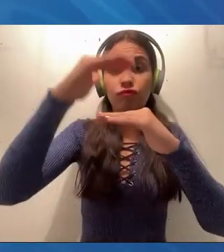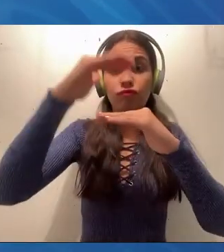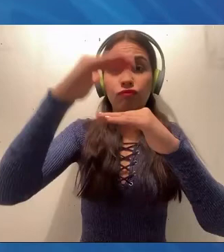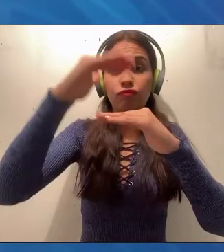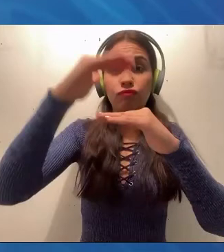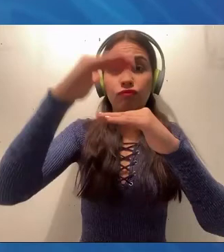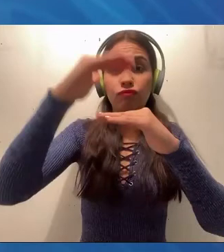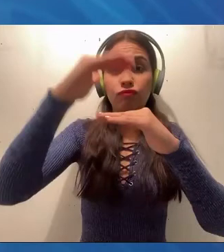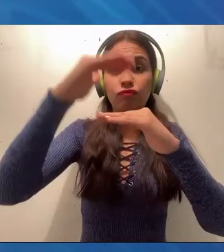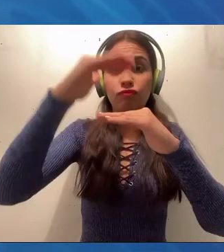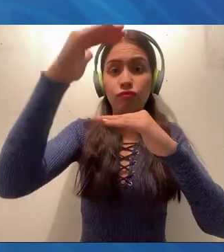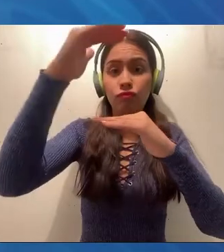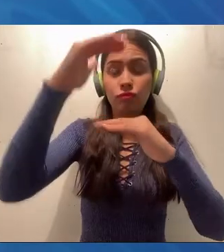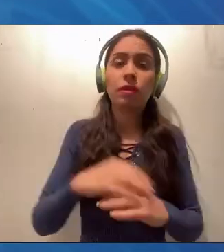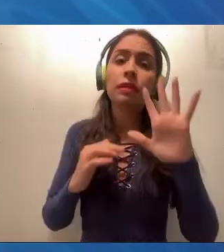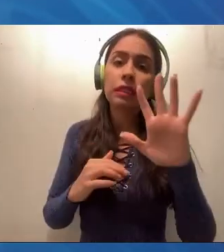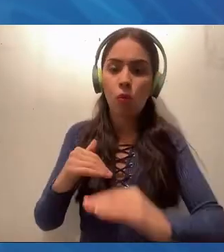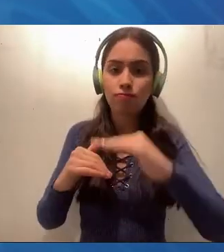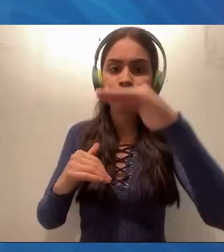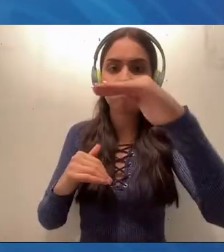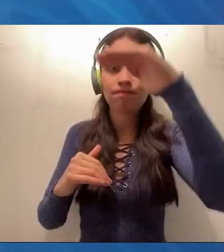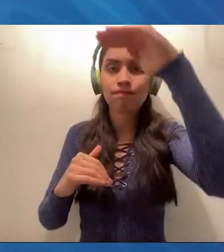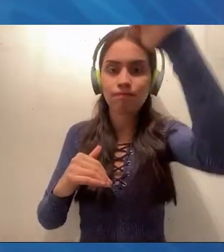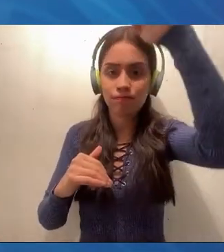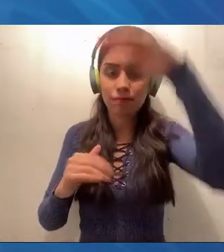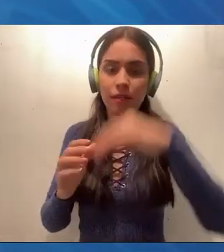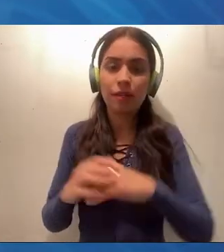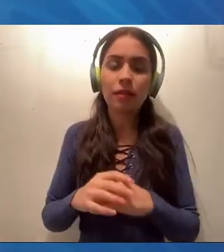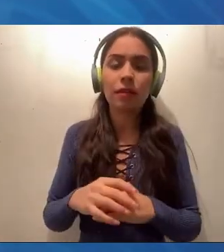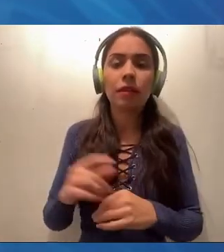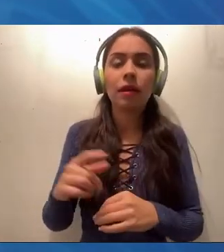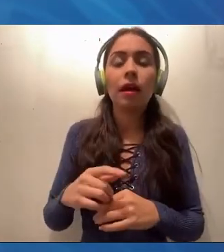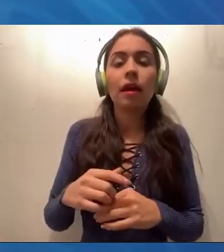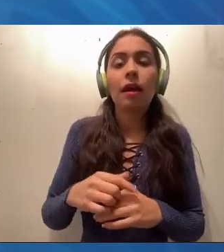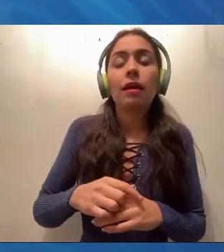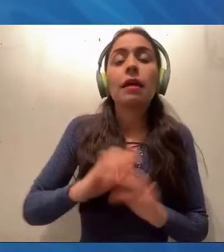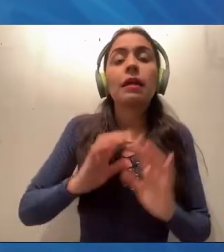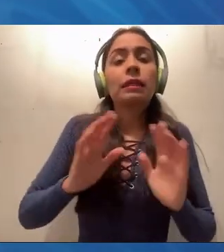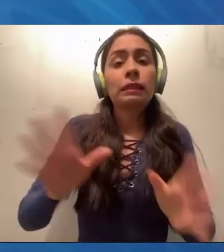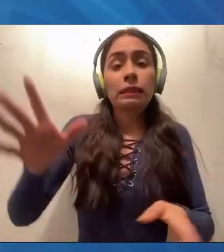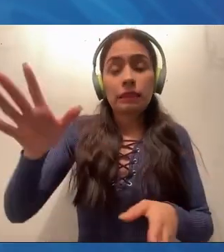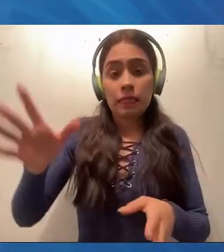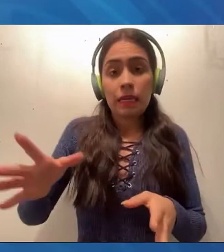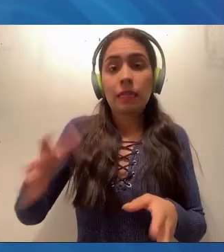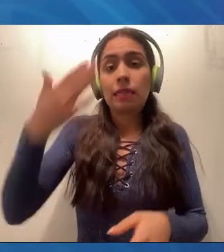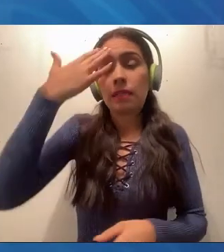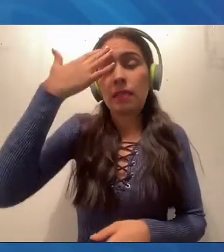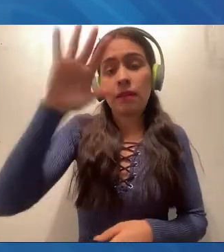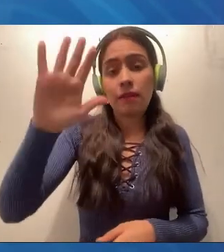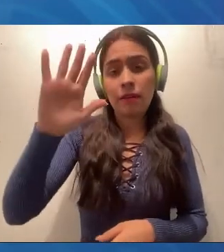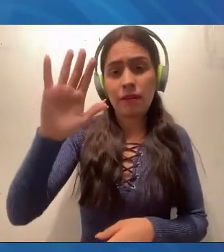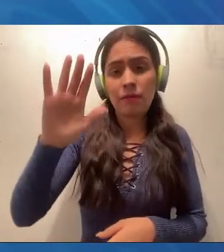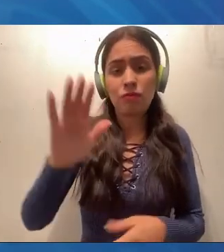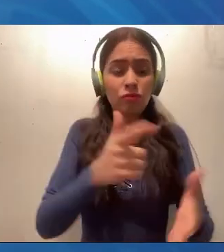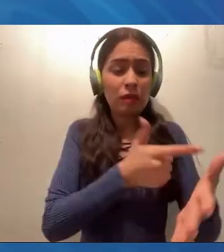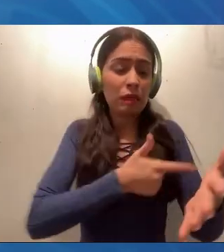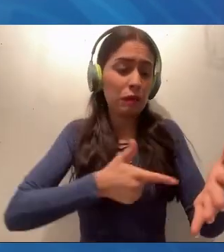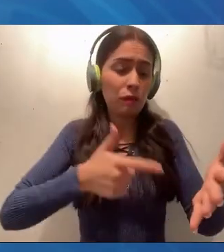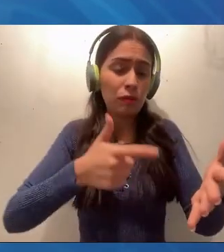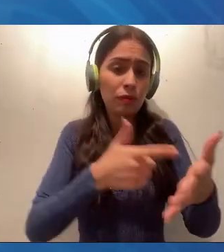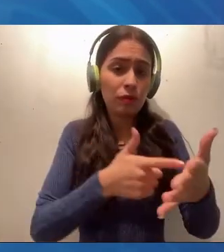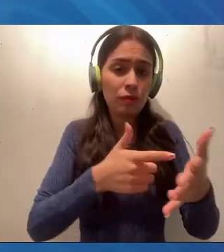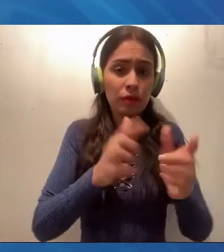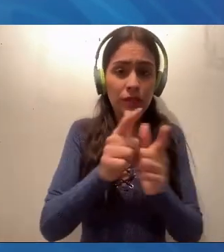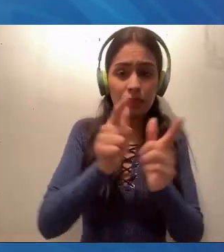hemos aprendido de esta pandemia es que el espacio nunca está de más. Actualmente pues estamos restringidos en nuestra capacidad de atención